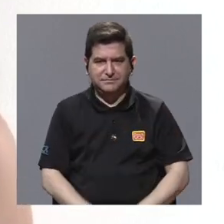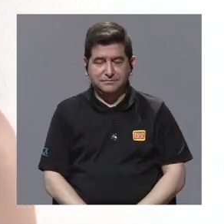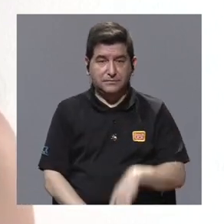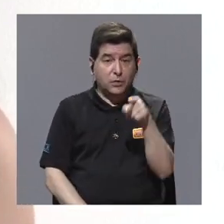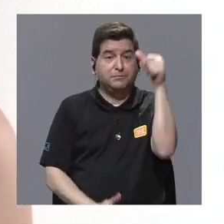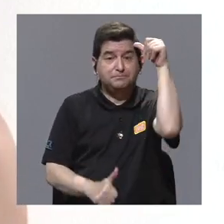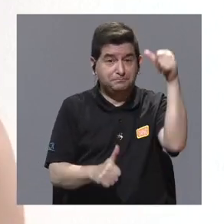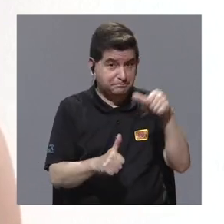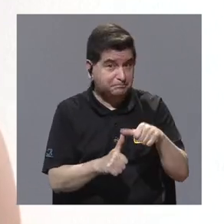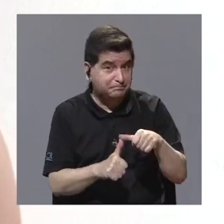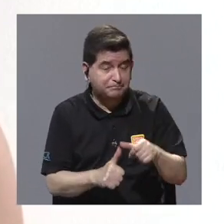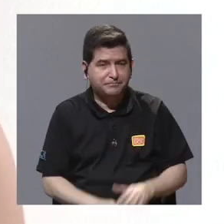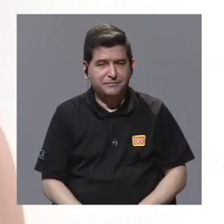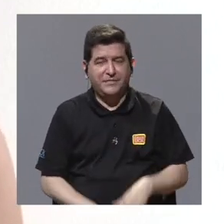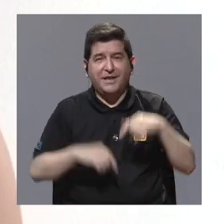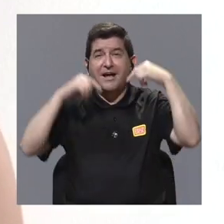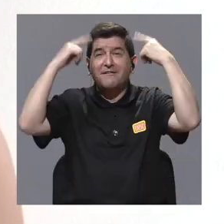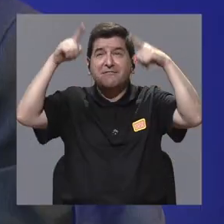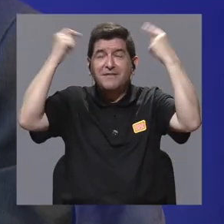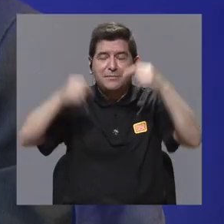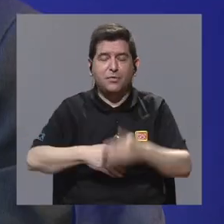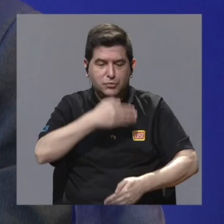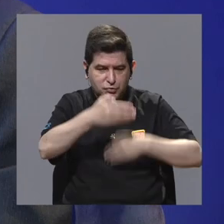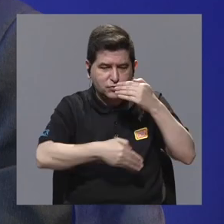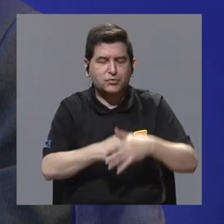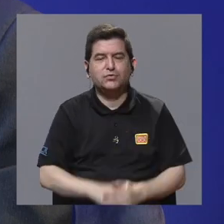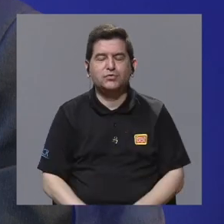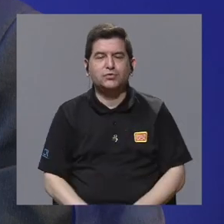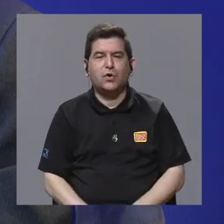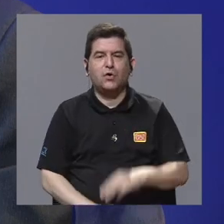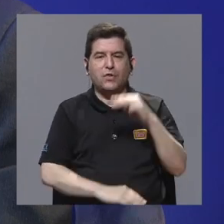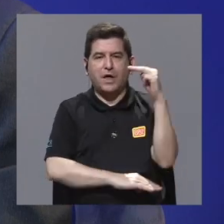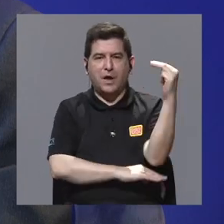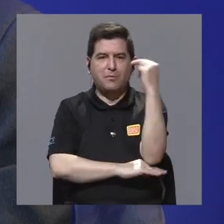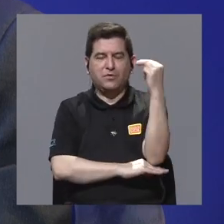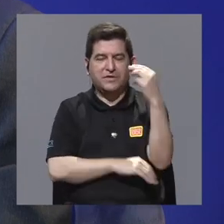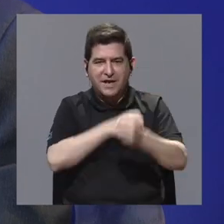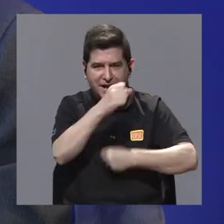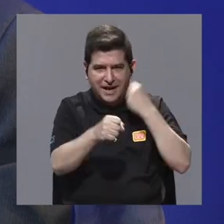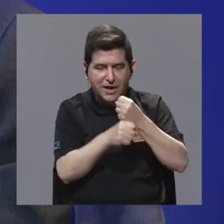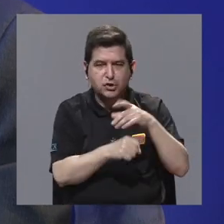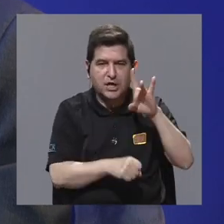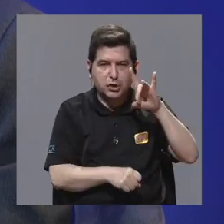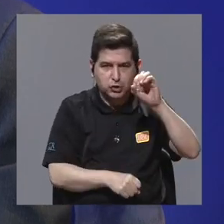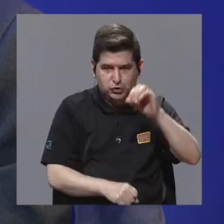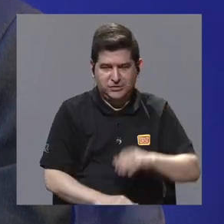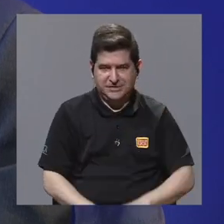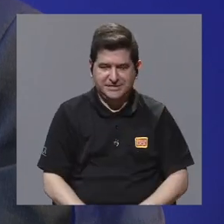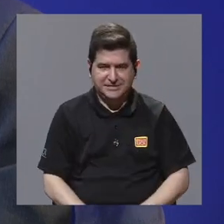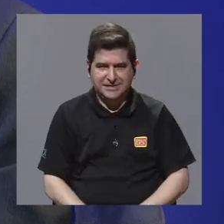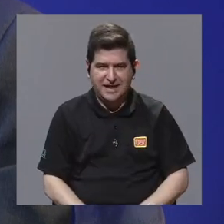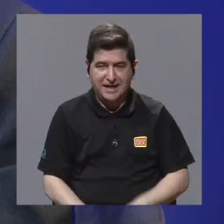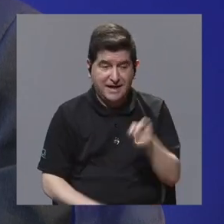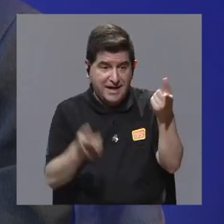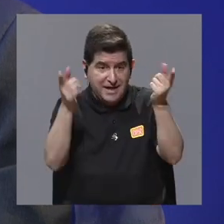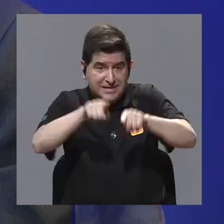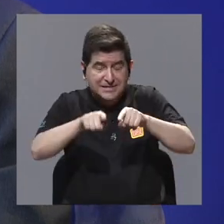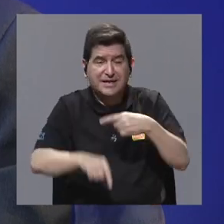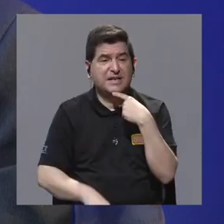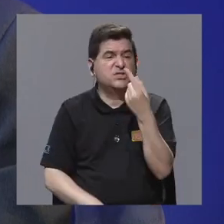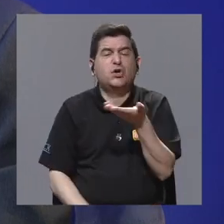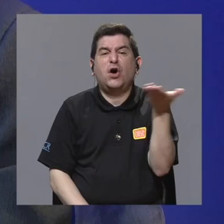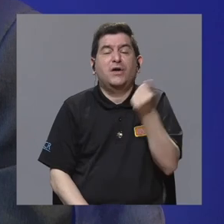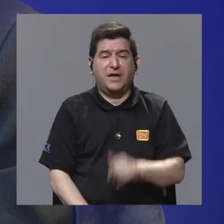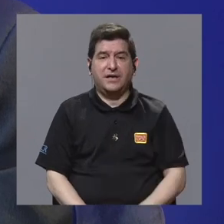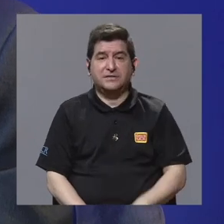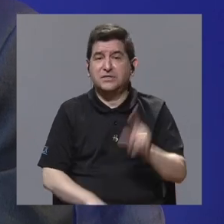ustedes recordarán el famoso protocolo de Montreal, que a finales de los años 80, básicamente lo que nos dicen